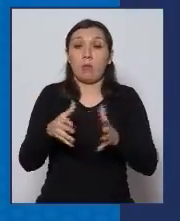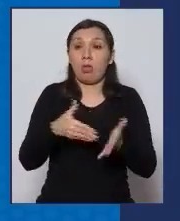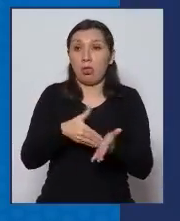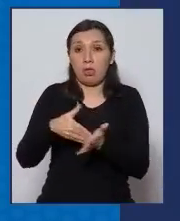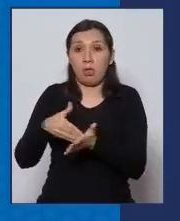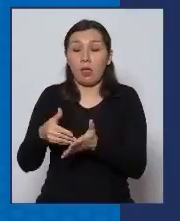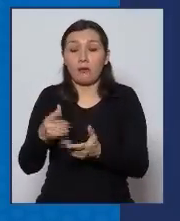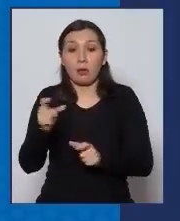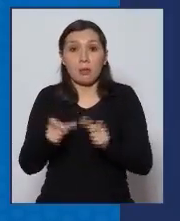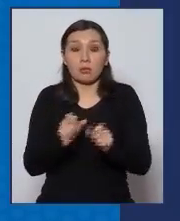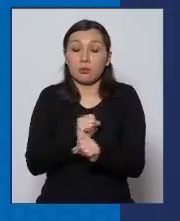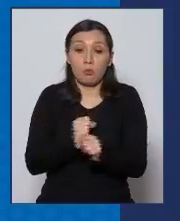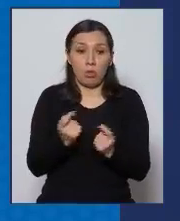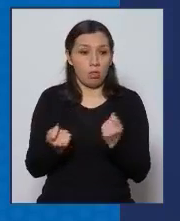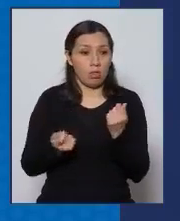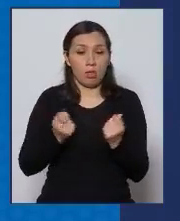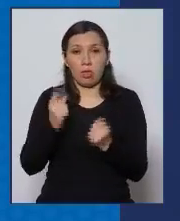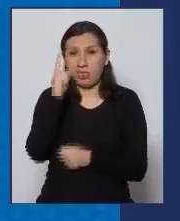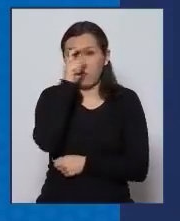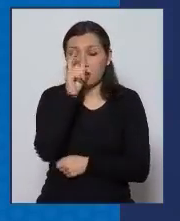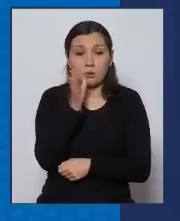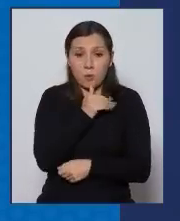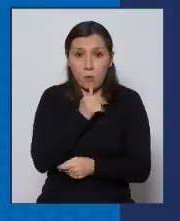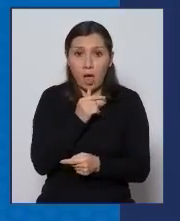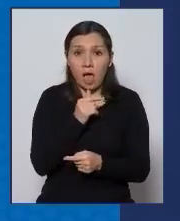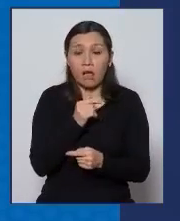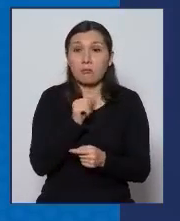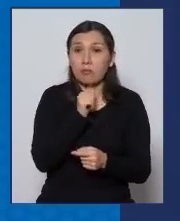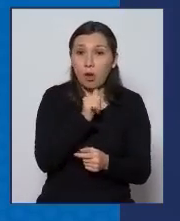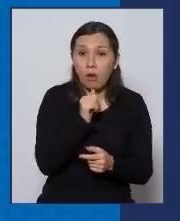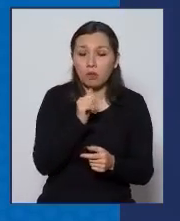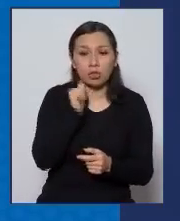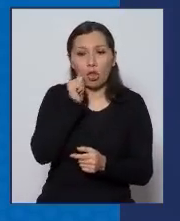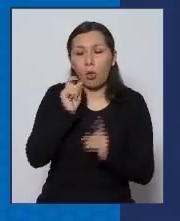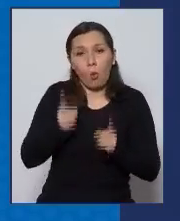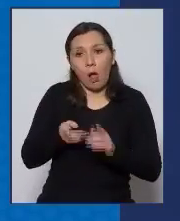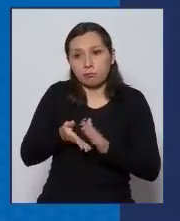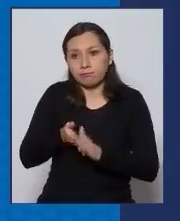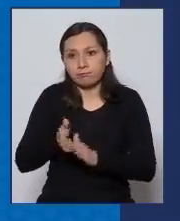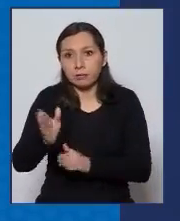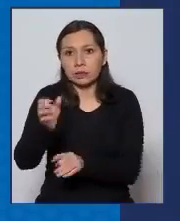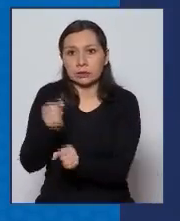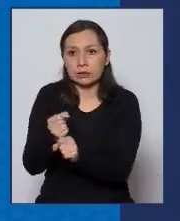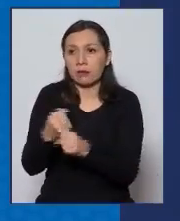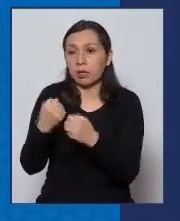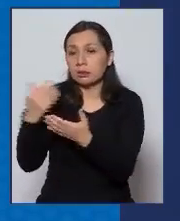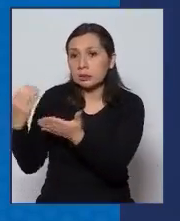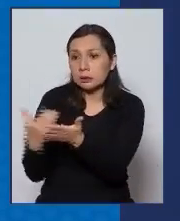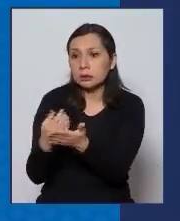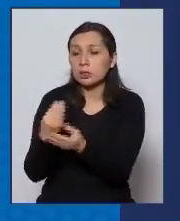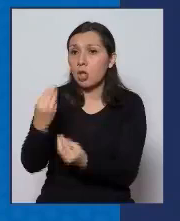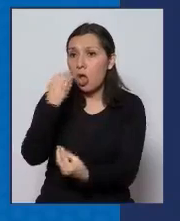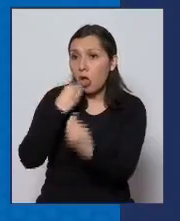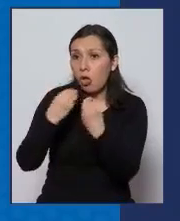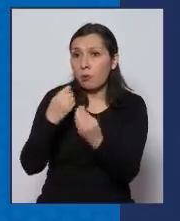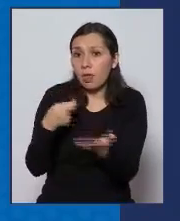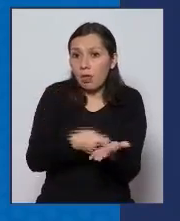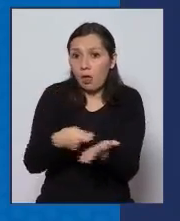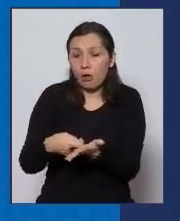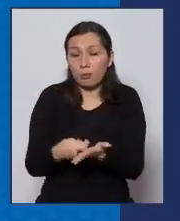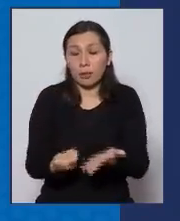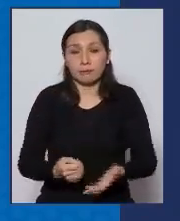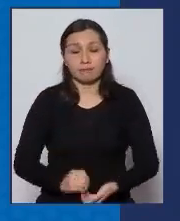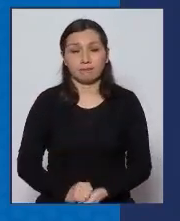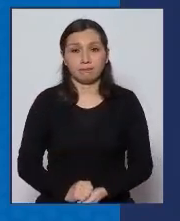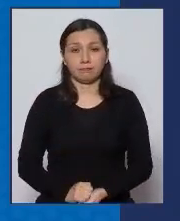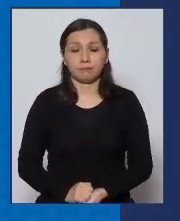vulnerables a quienes menos tienen, a quienes tienen que salir cada día a ganarse el pan